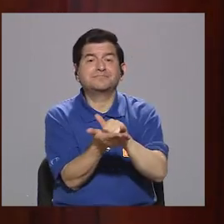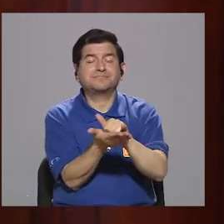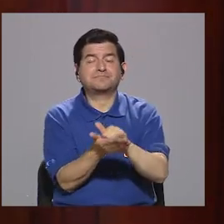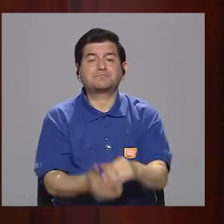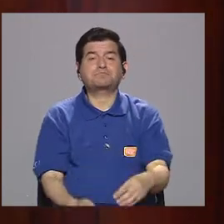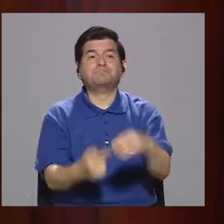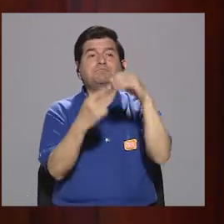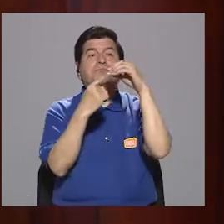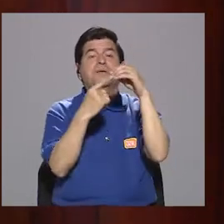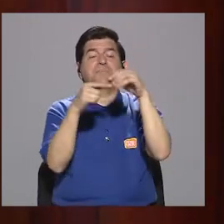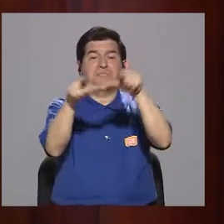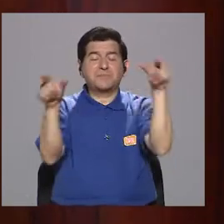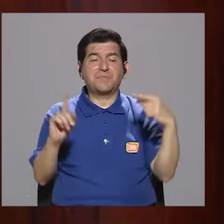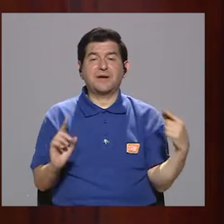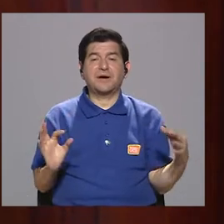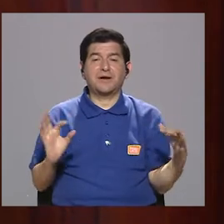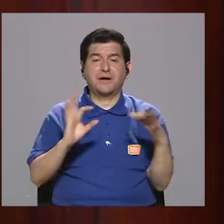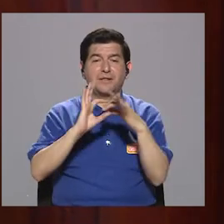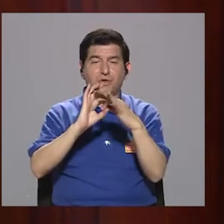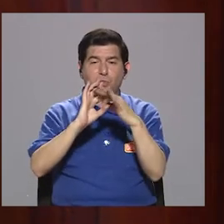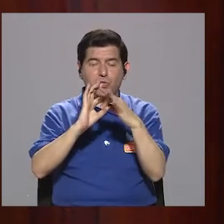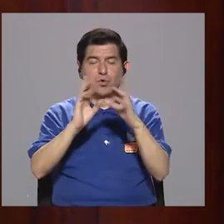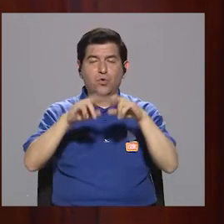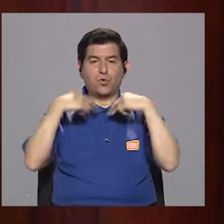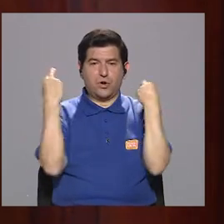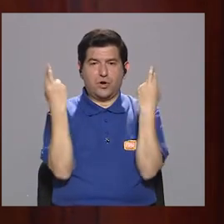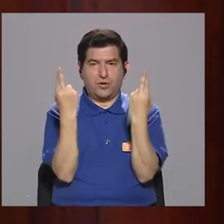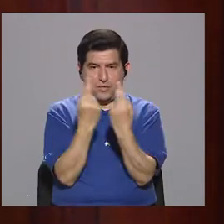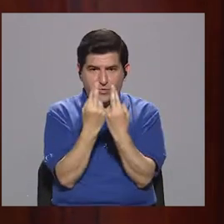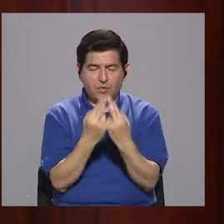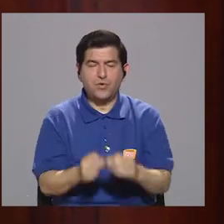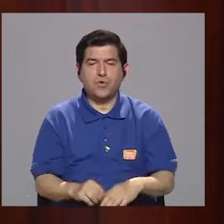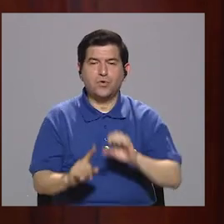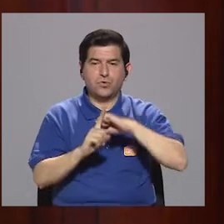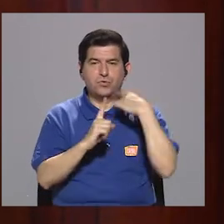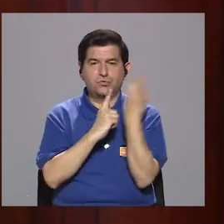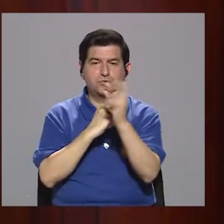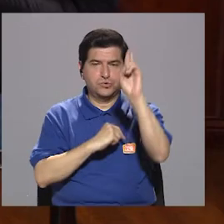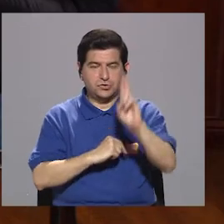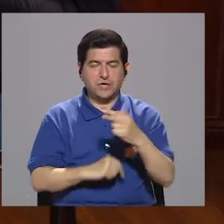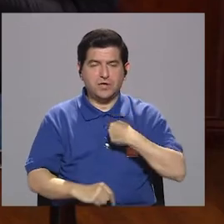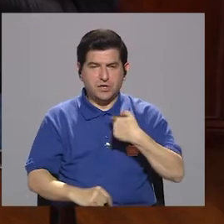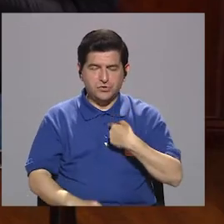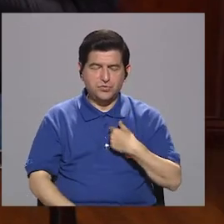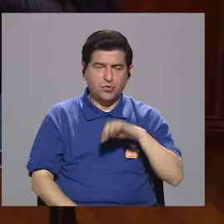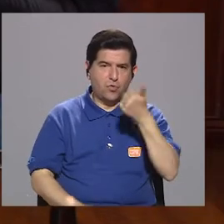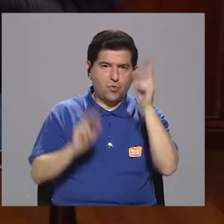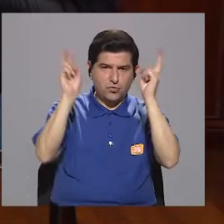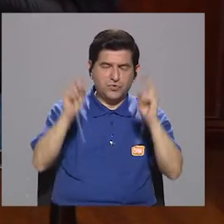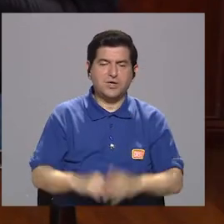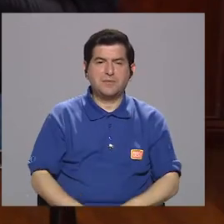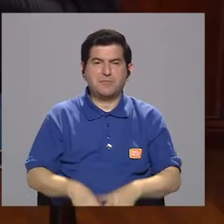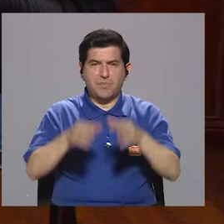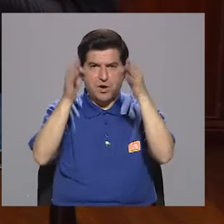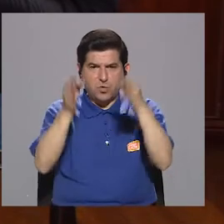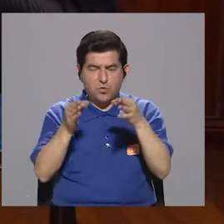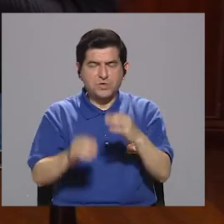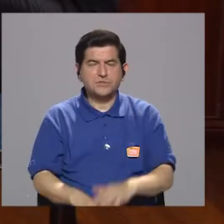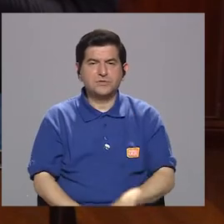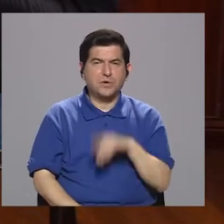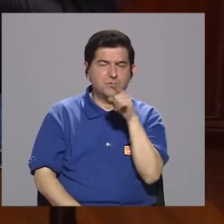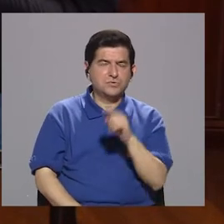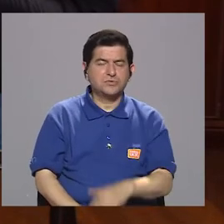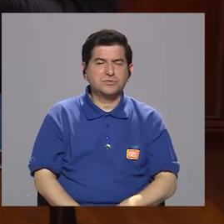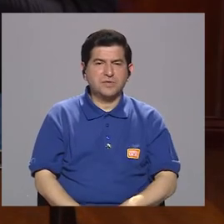es el principal punto de encuentro que tiene la sociedad costarricense. Voy a dar un salto, Johnny. Hay un juicio pendiente donde la fiscalía lo